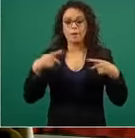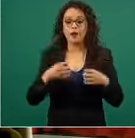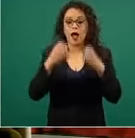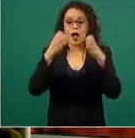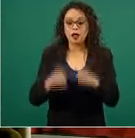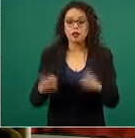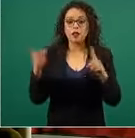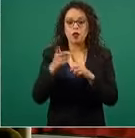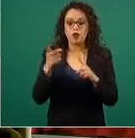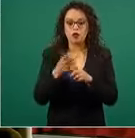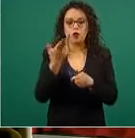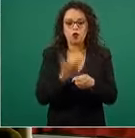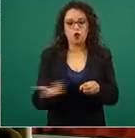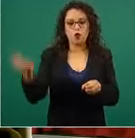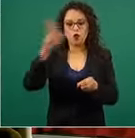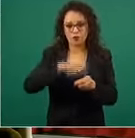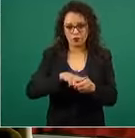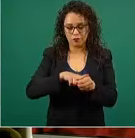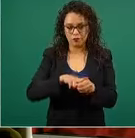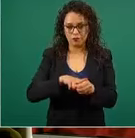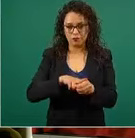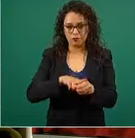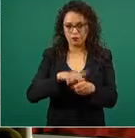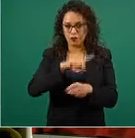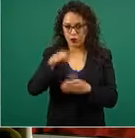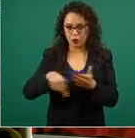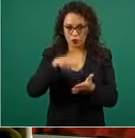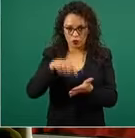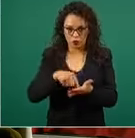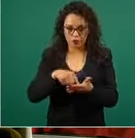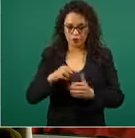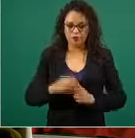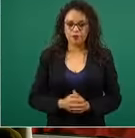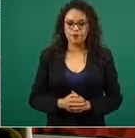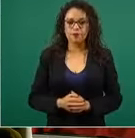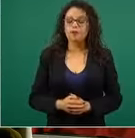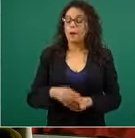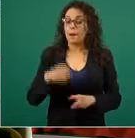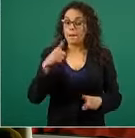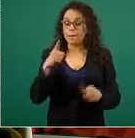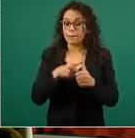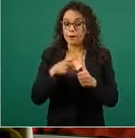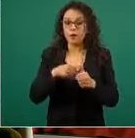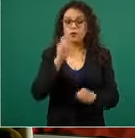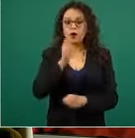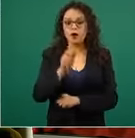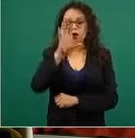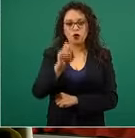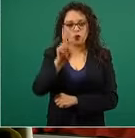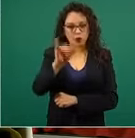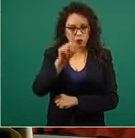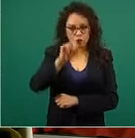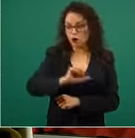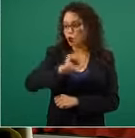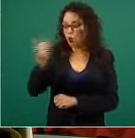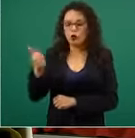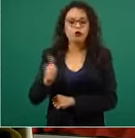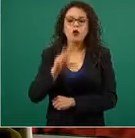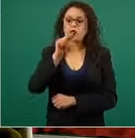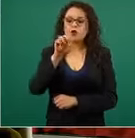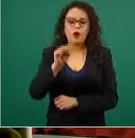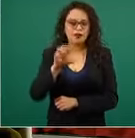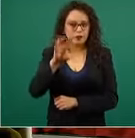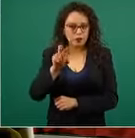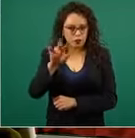en esas instalaciones clínicas, empezando por las instalaciones COVID y las instalaciones no COVID también de manera